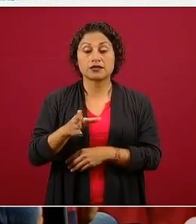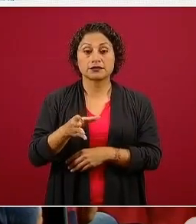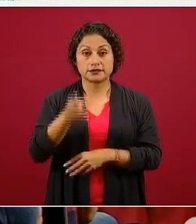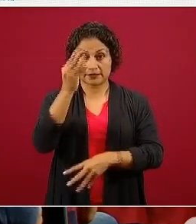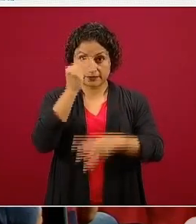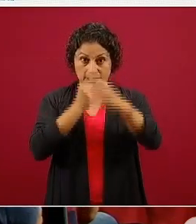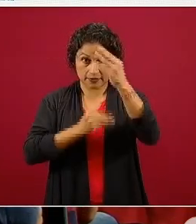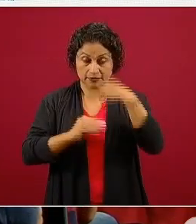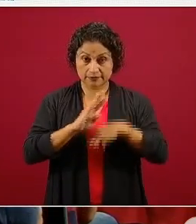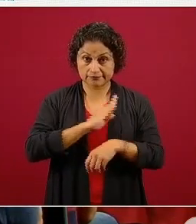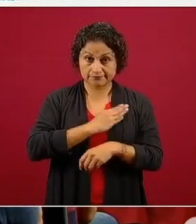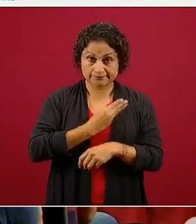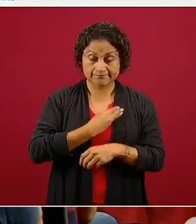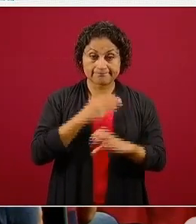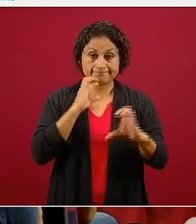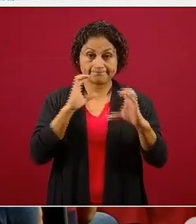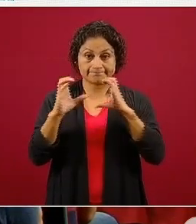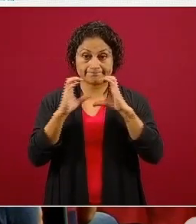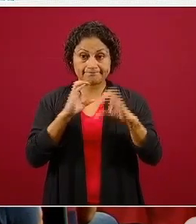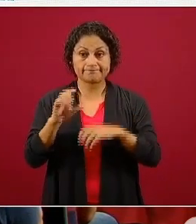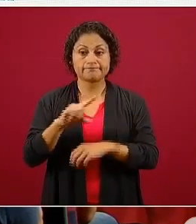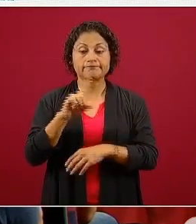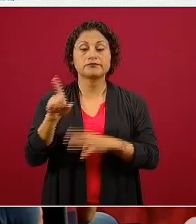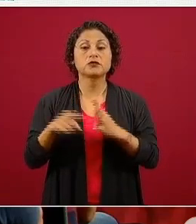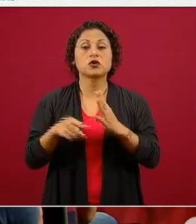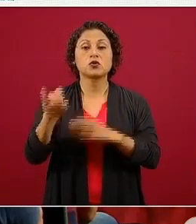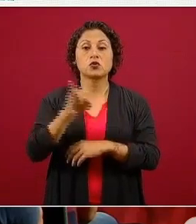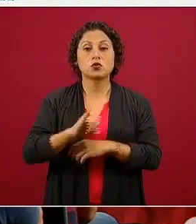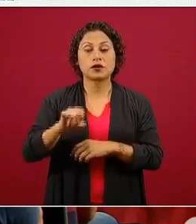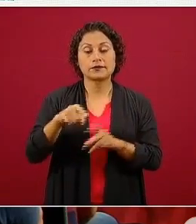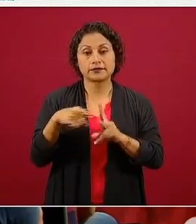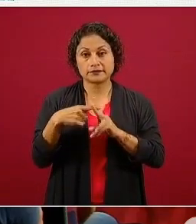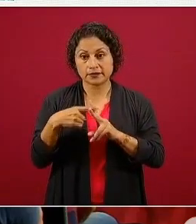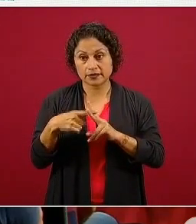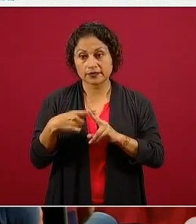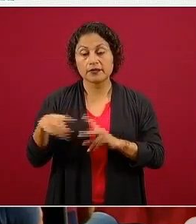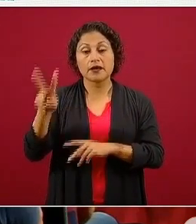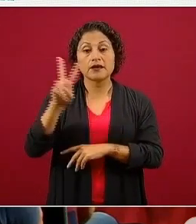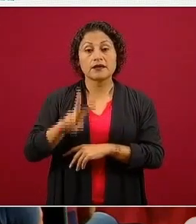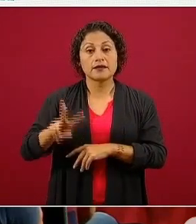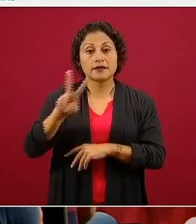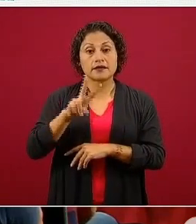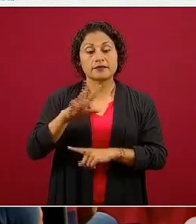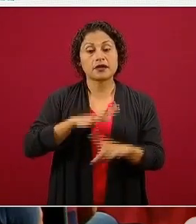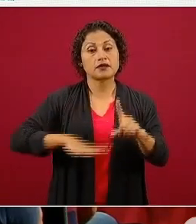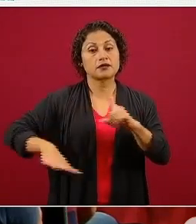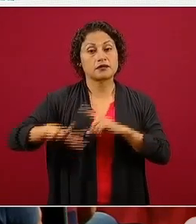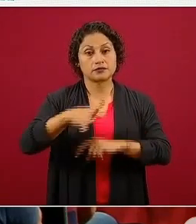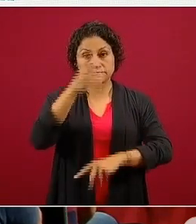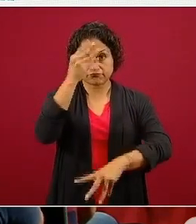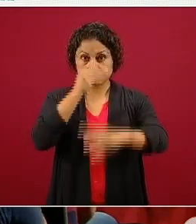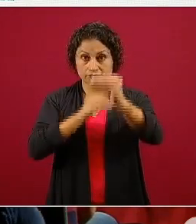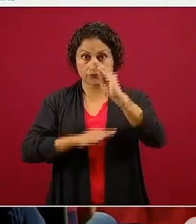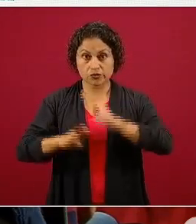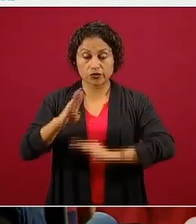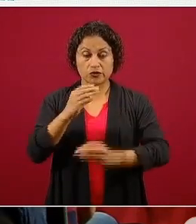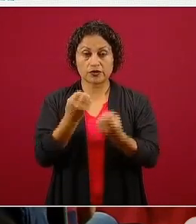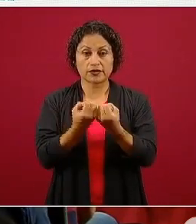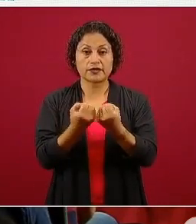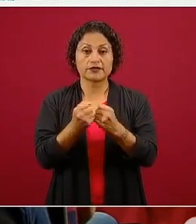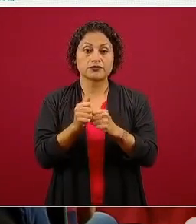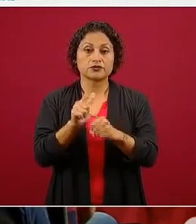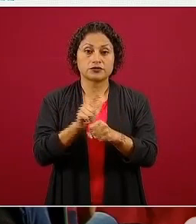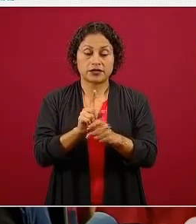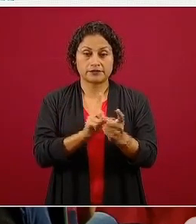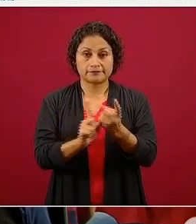jueves, pensamiento matemático, y el viernes, exploración y comprensión del mundo natural y social de nuevo. Y así,